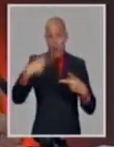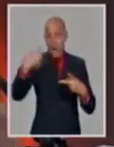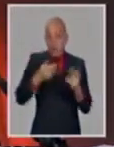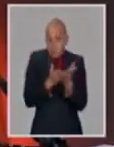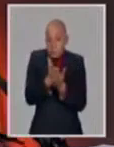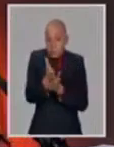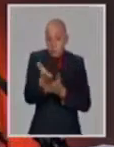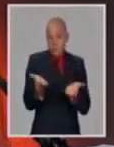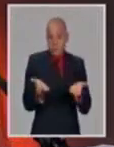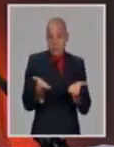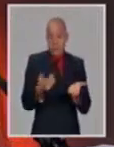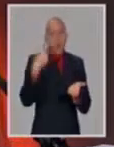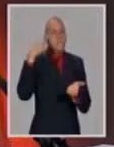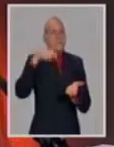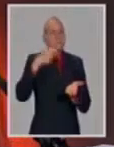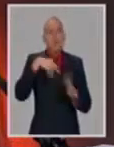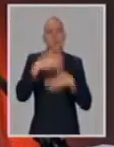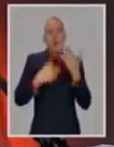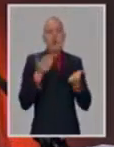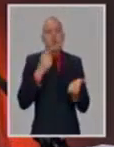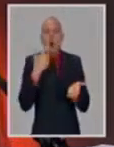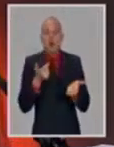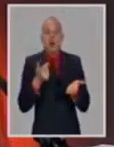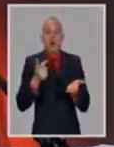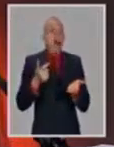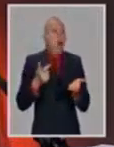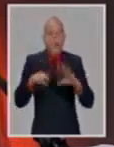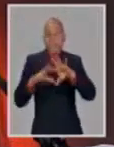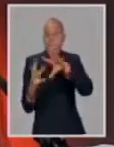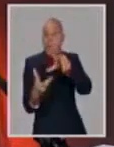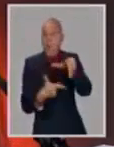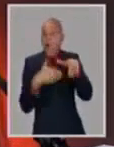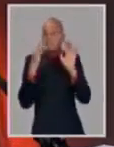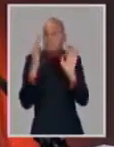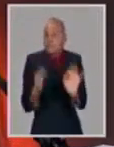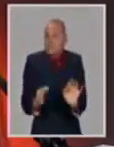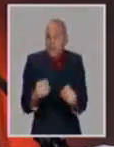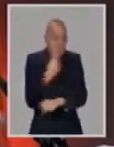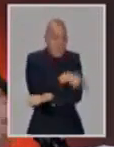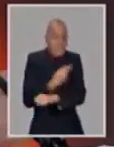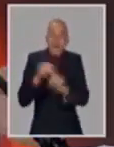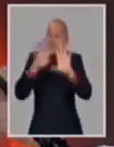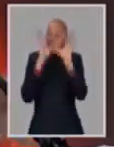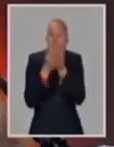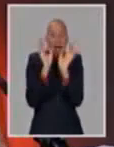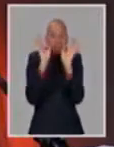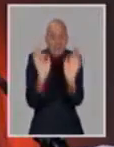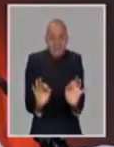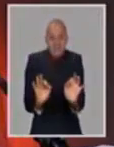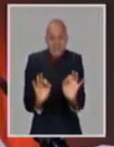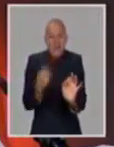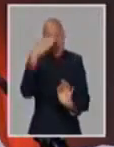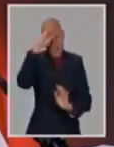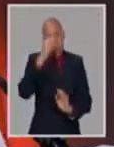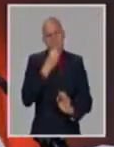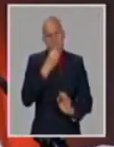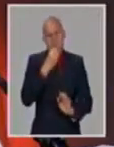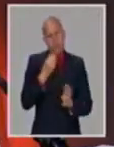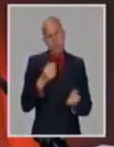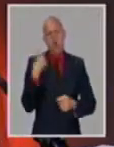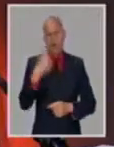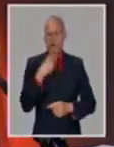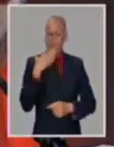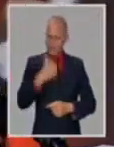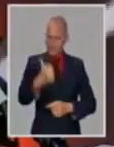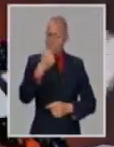mundial a la que Cuba no escapa pero Cuba tiene condiciones para salir con éxito de esto y la última es que